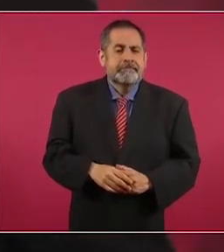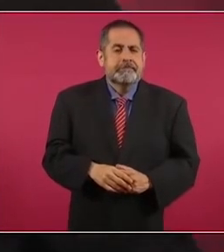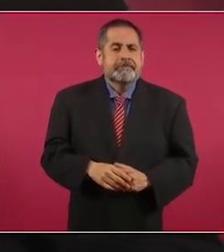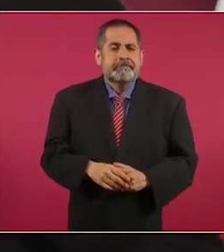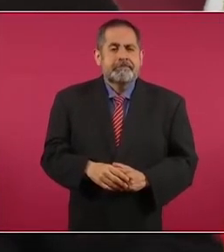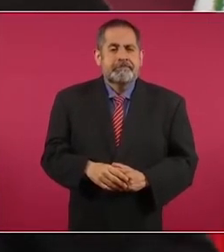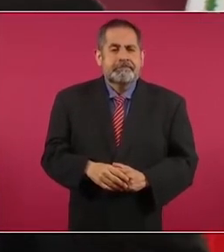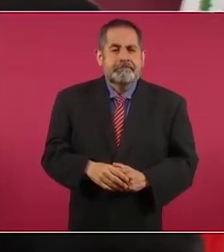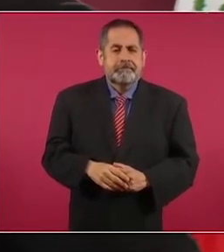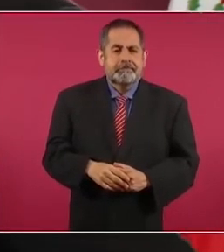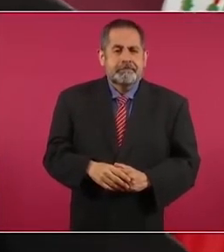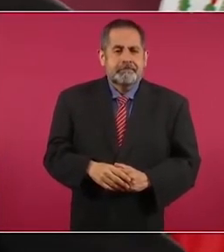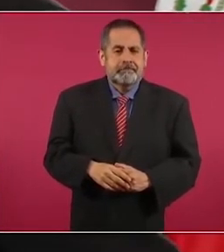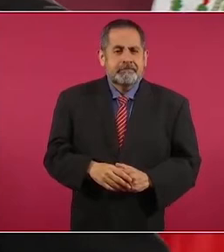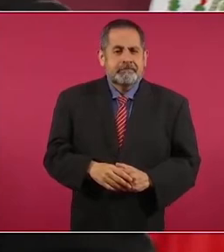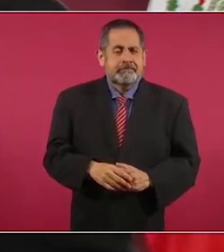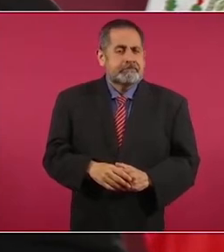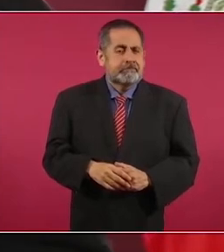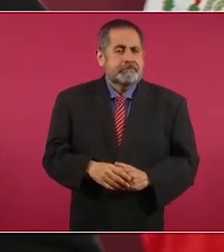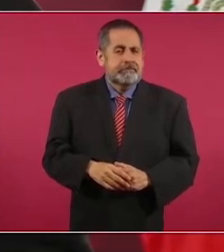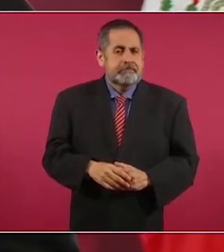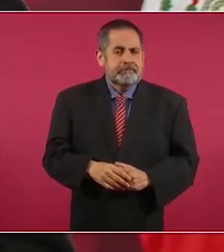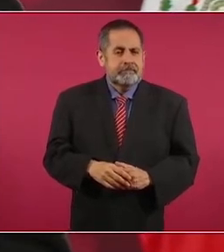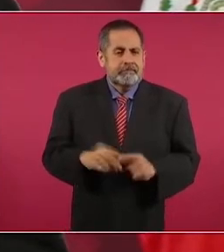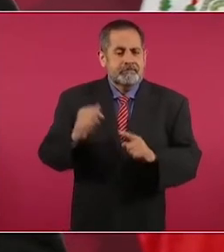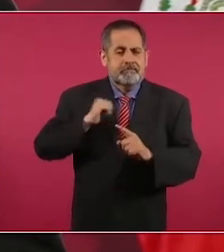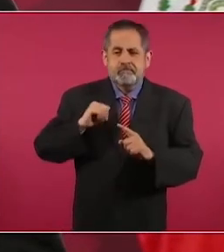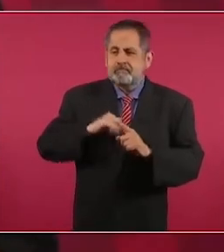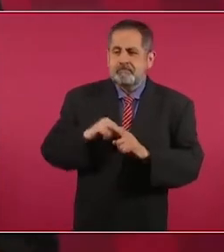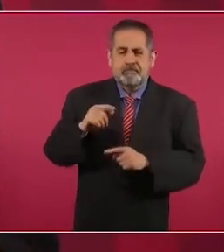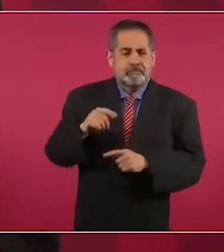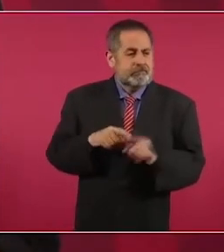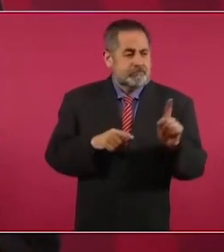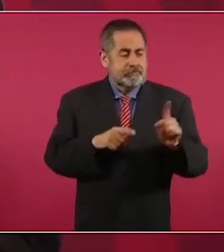Crisman a Porfirio Díaz.